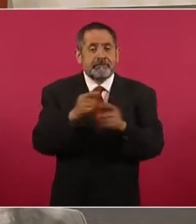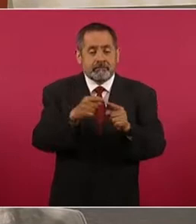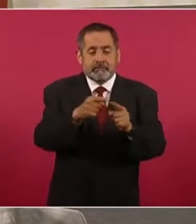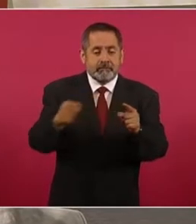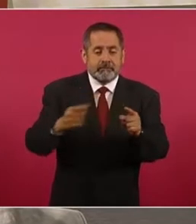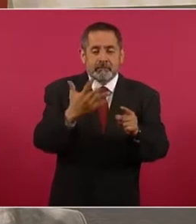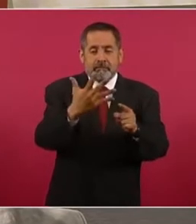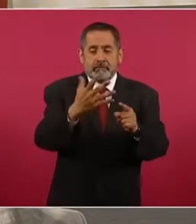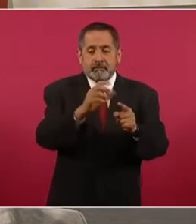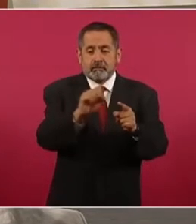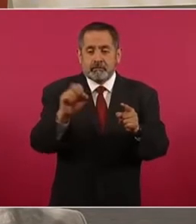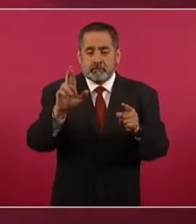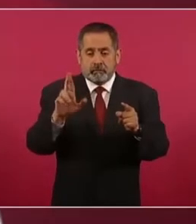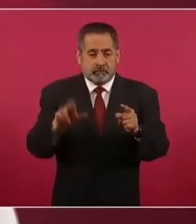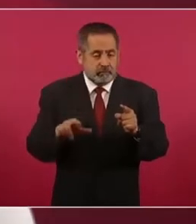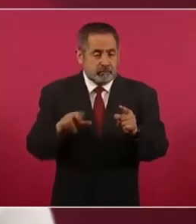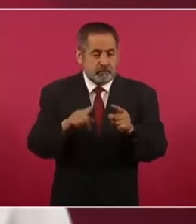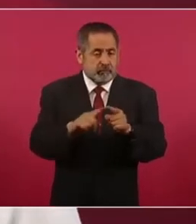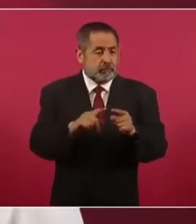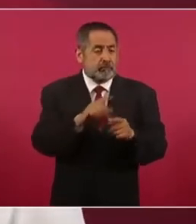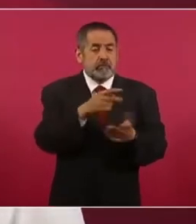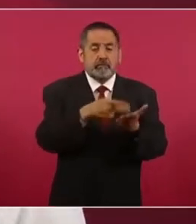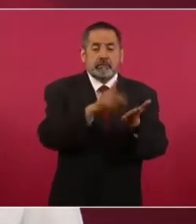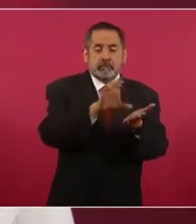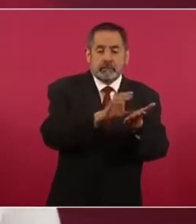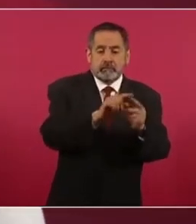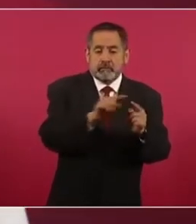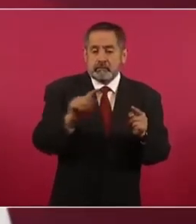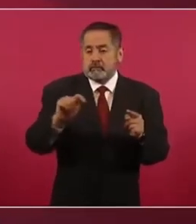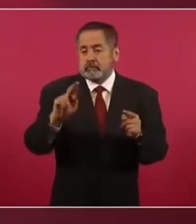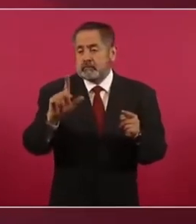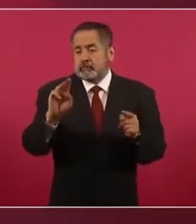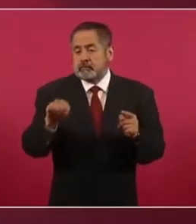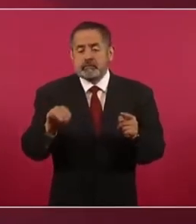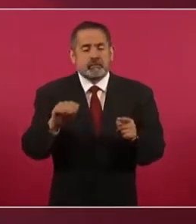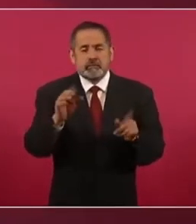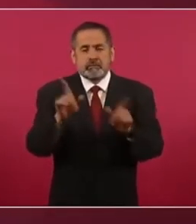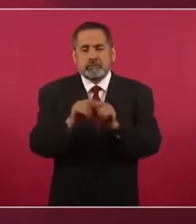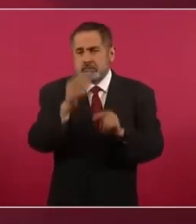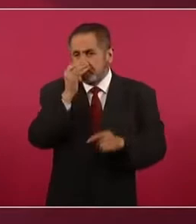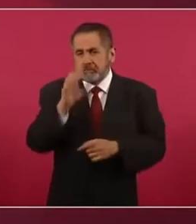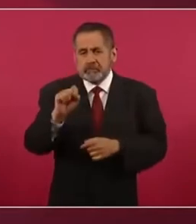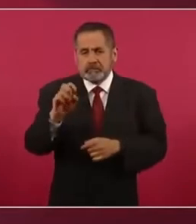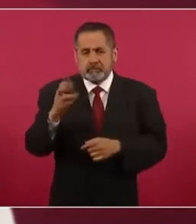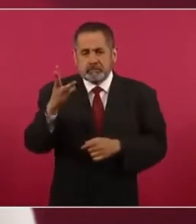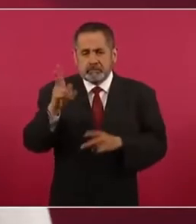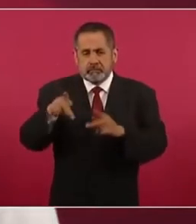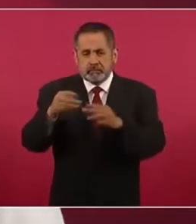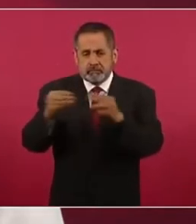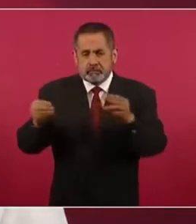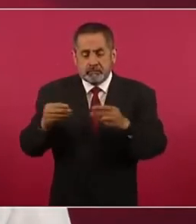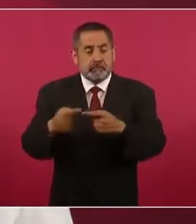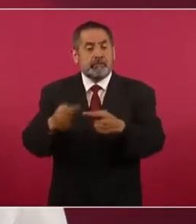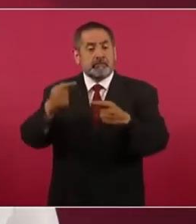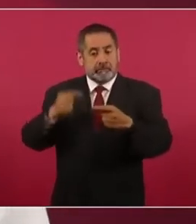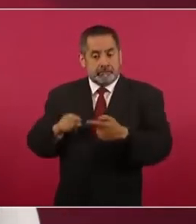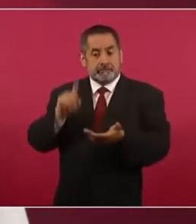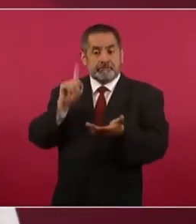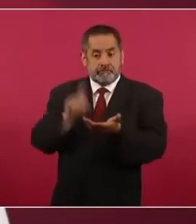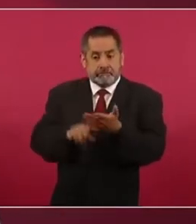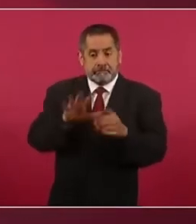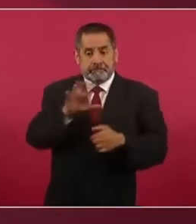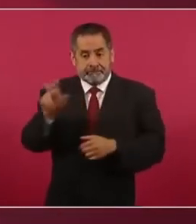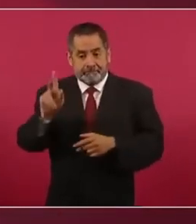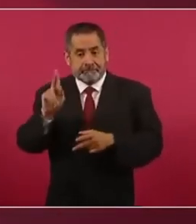que va de Playa del Carmen a Tulum, unos 63 kilómetros. En el resto de los 1.500 kilómetros